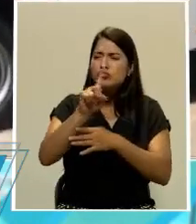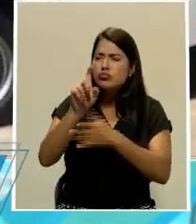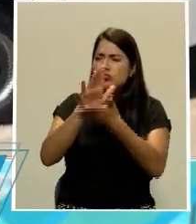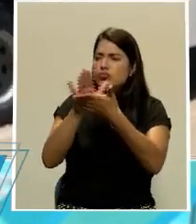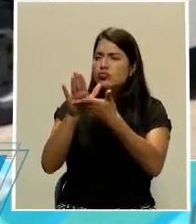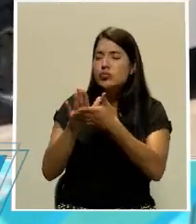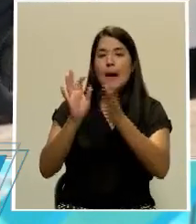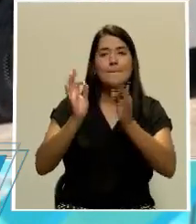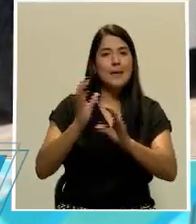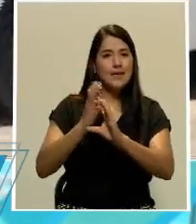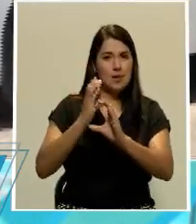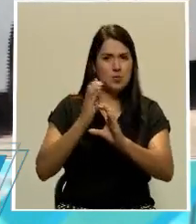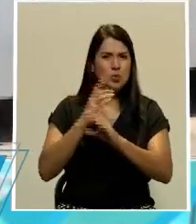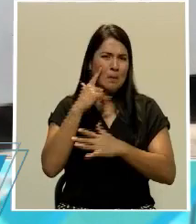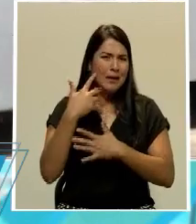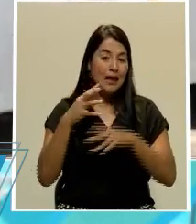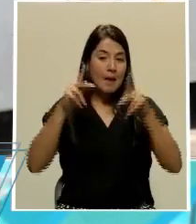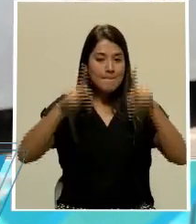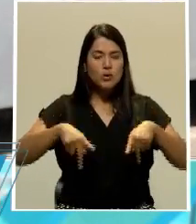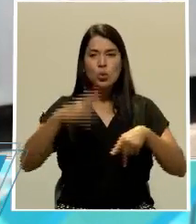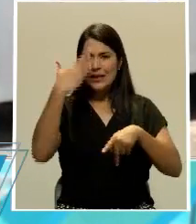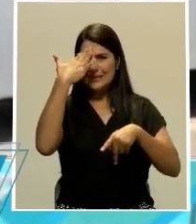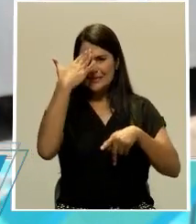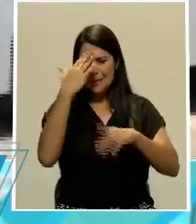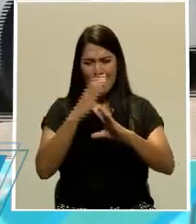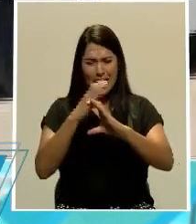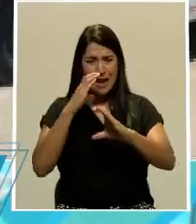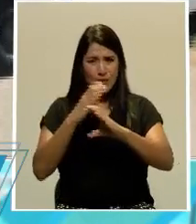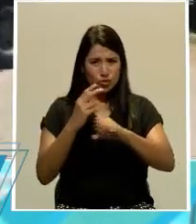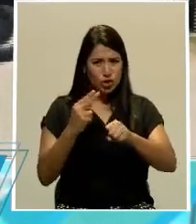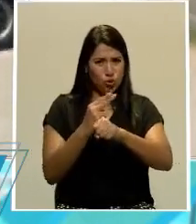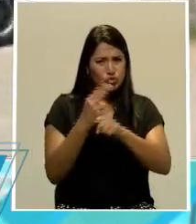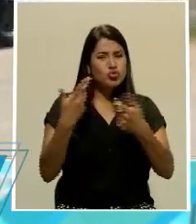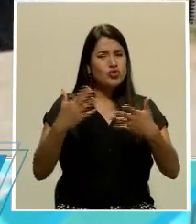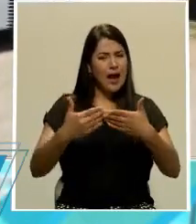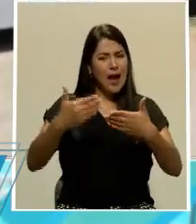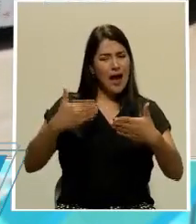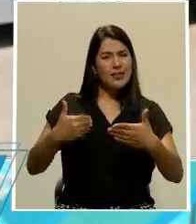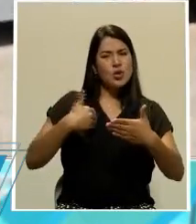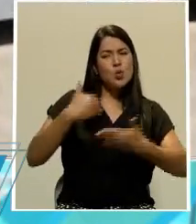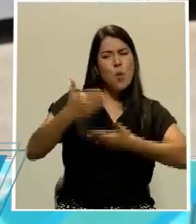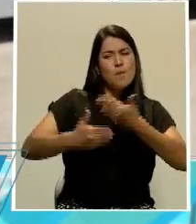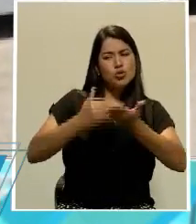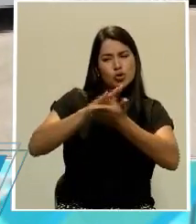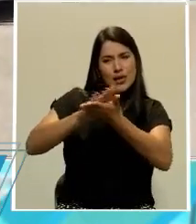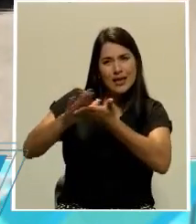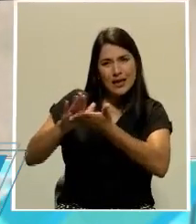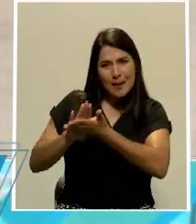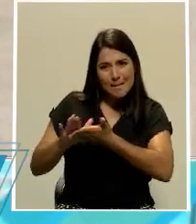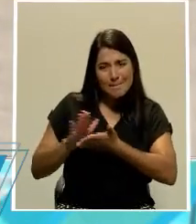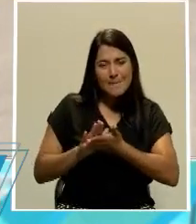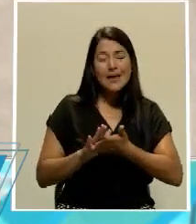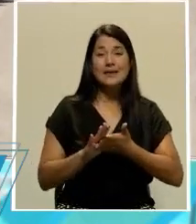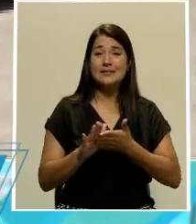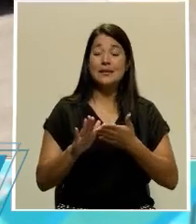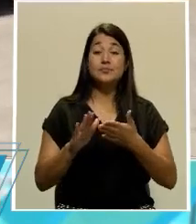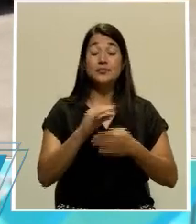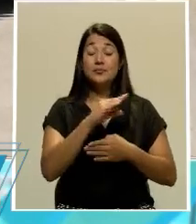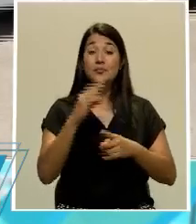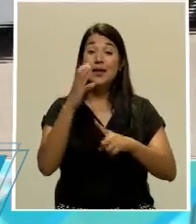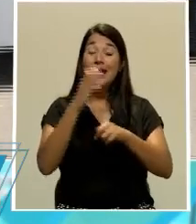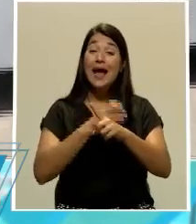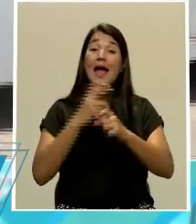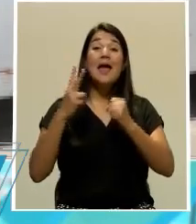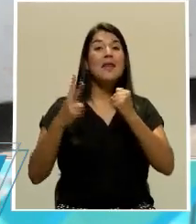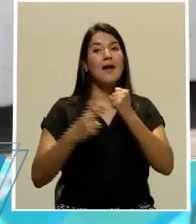unidad que va a utilizar es una unidad que ha pasado por un proceso de limpieza, que ha pasado por un proceso de desinfección. Cada vez